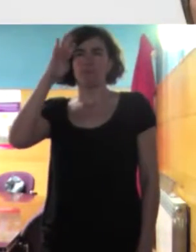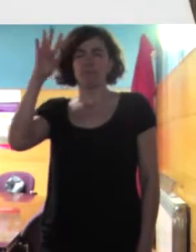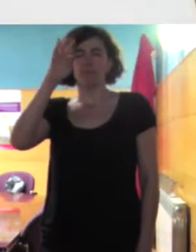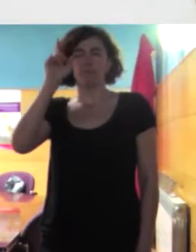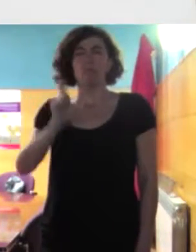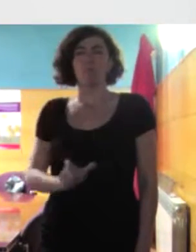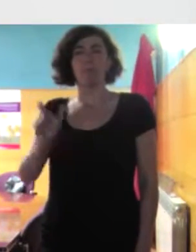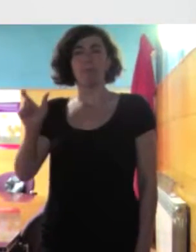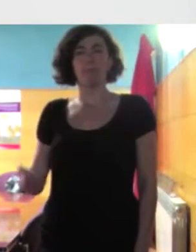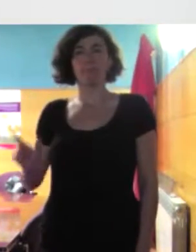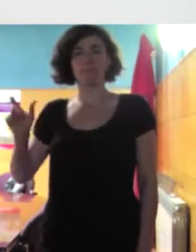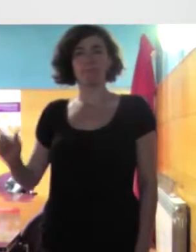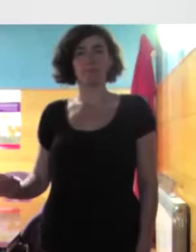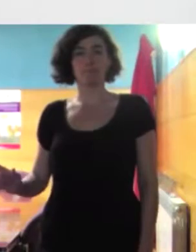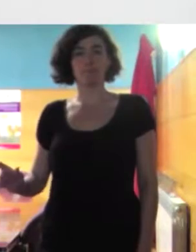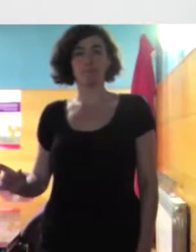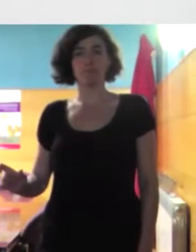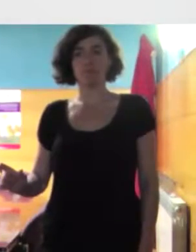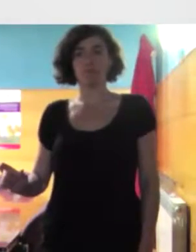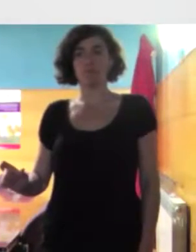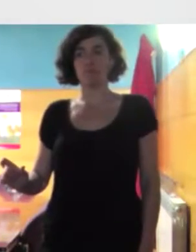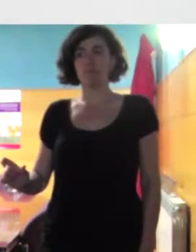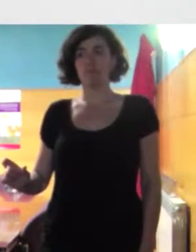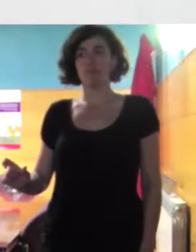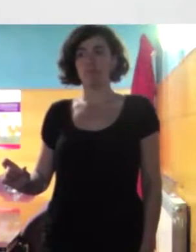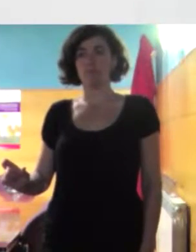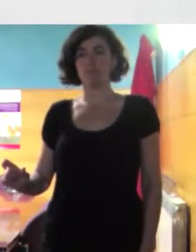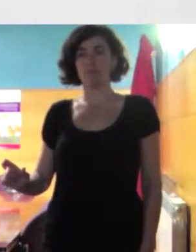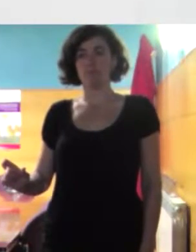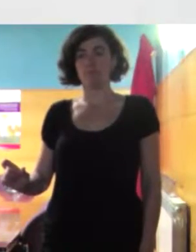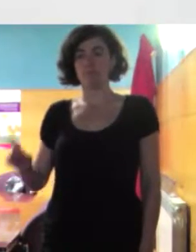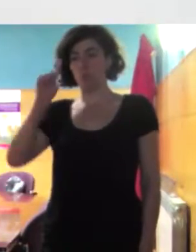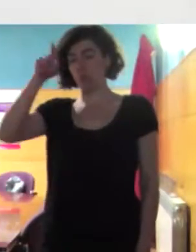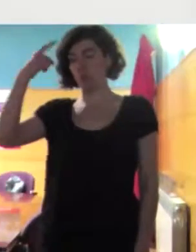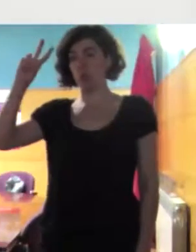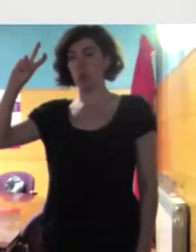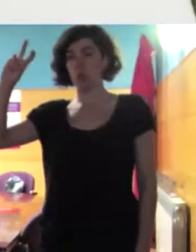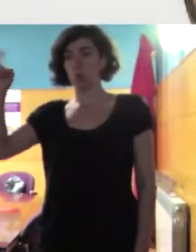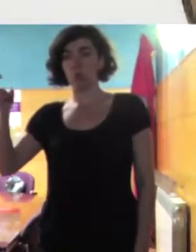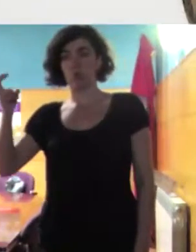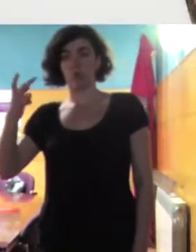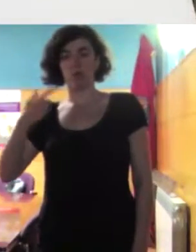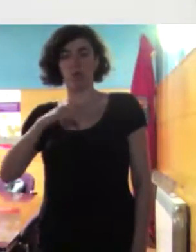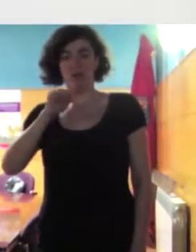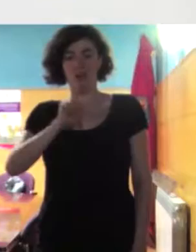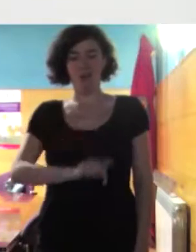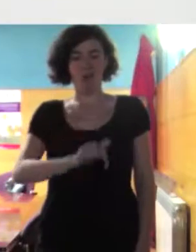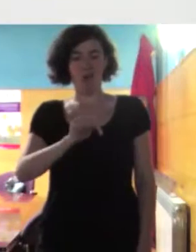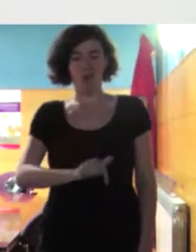personas de estas otras culturas la indumentaria con la que aquí se juega el voleibol playa pues puede parecer también